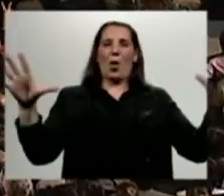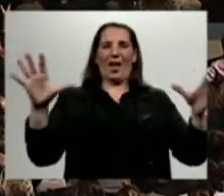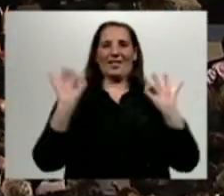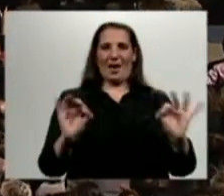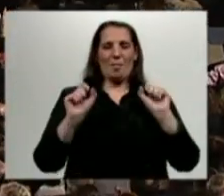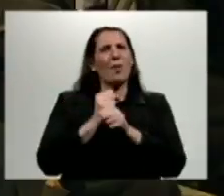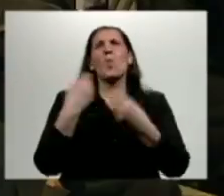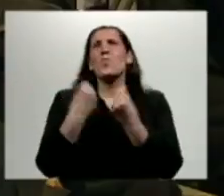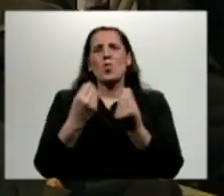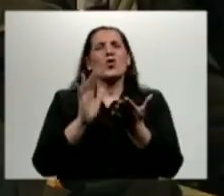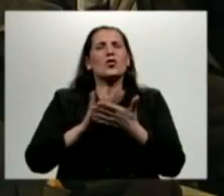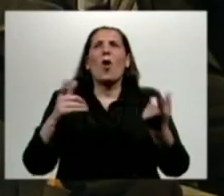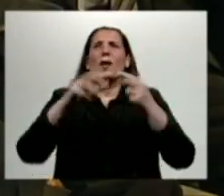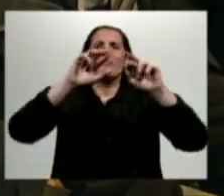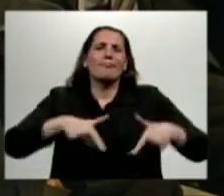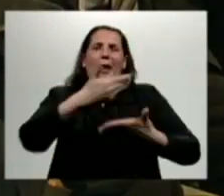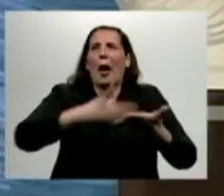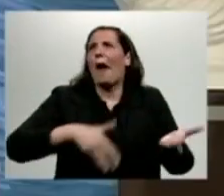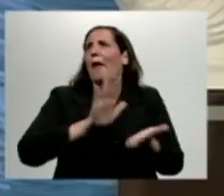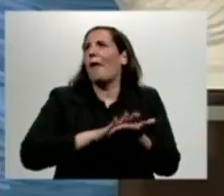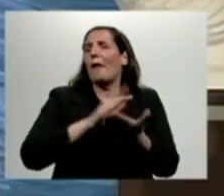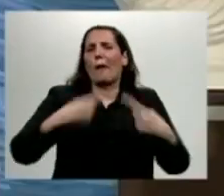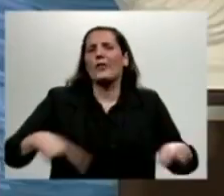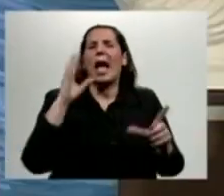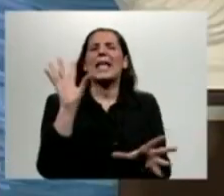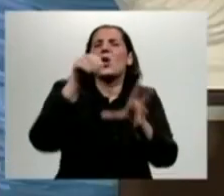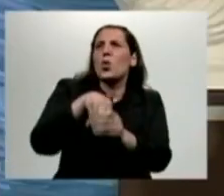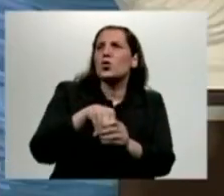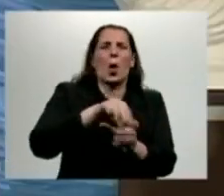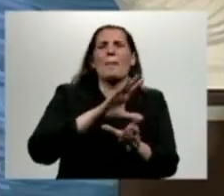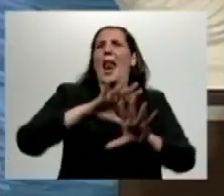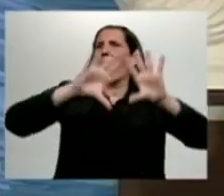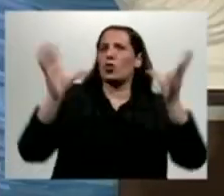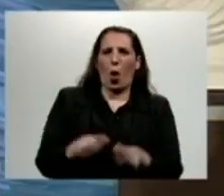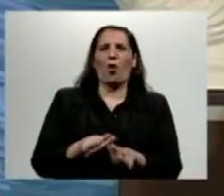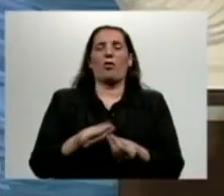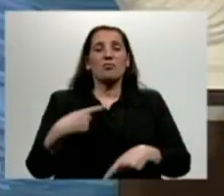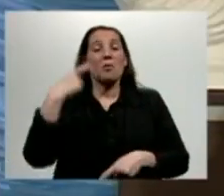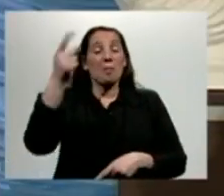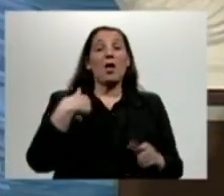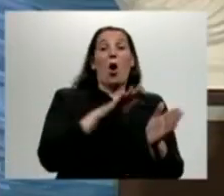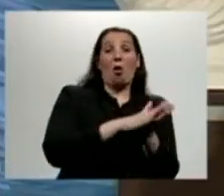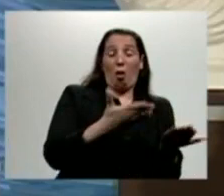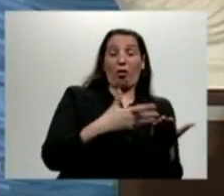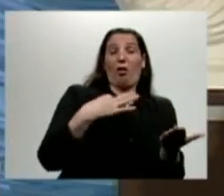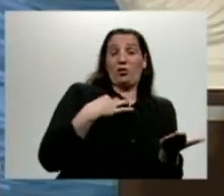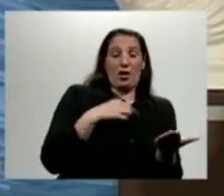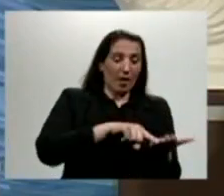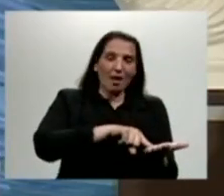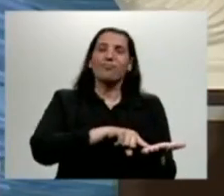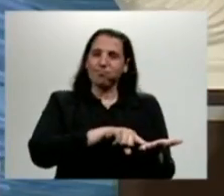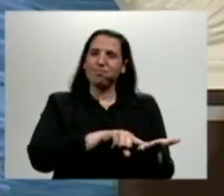Yo creo que este Código Civil, en cierta manera, plasma parte de todas las conquistas